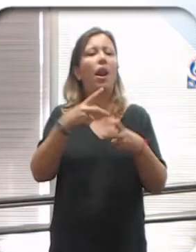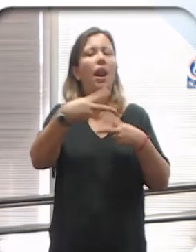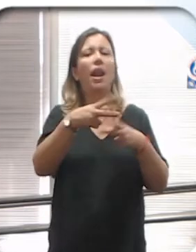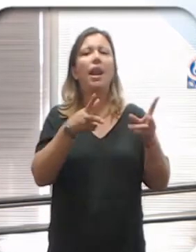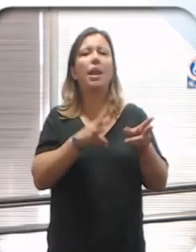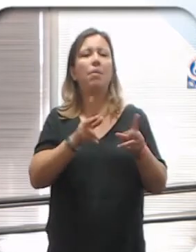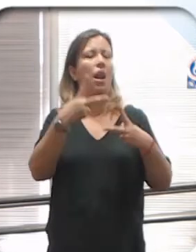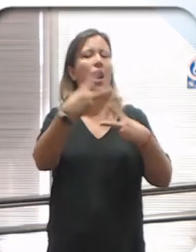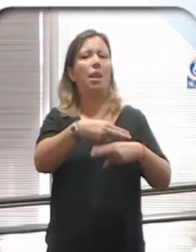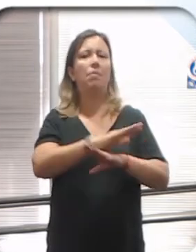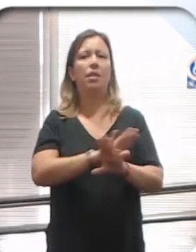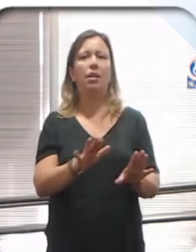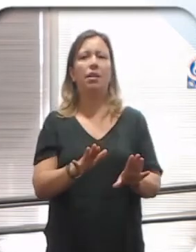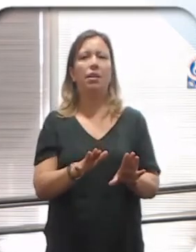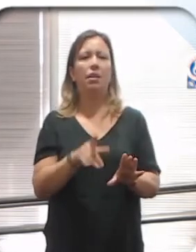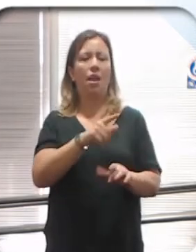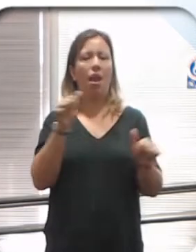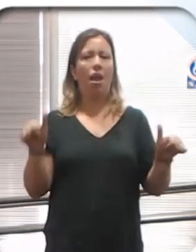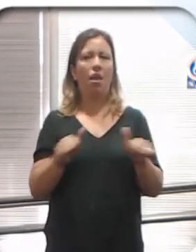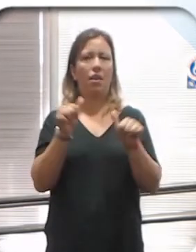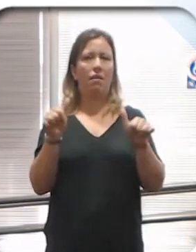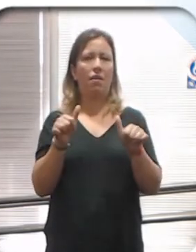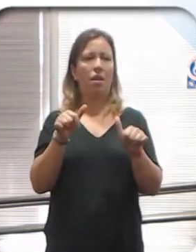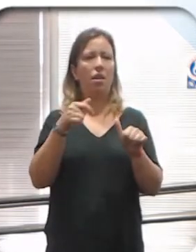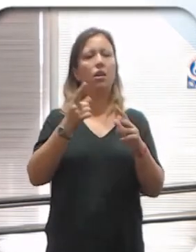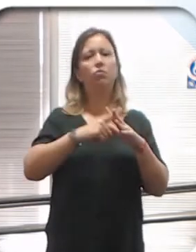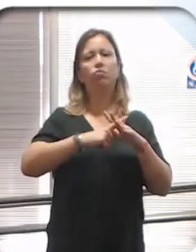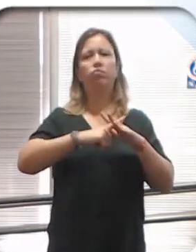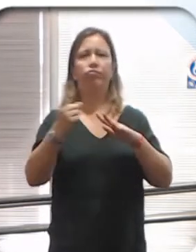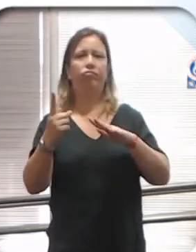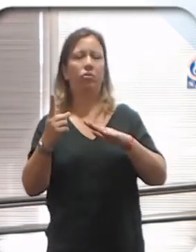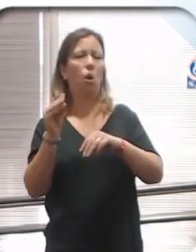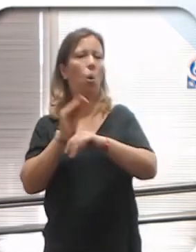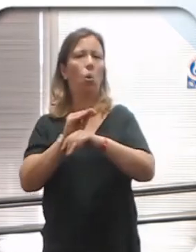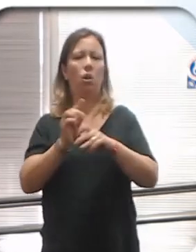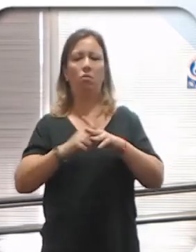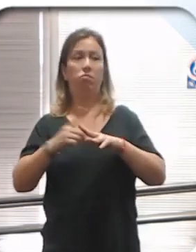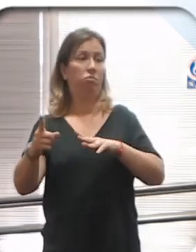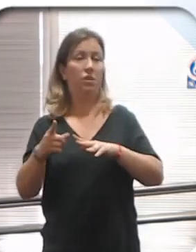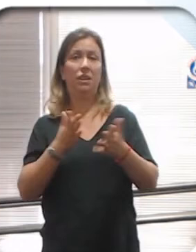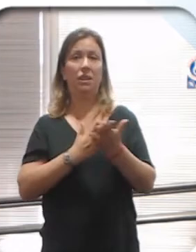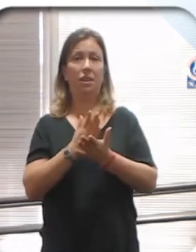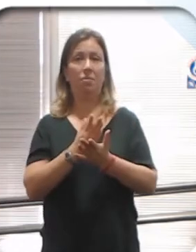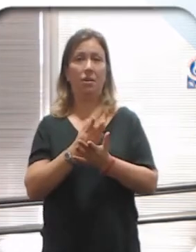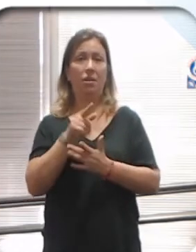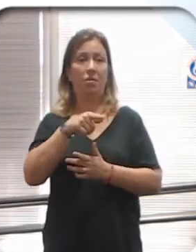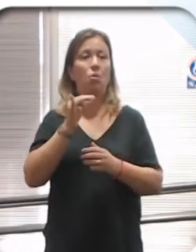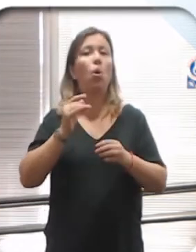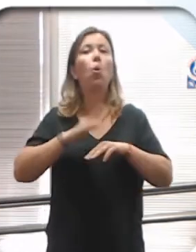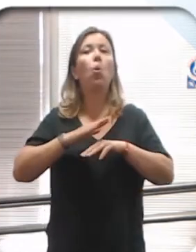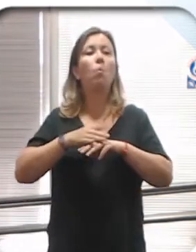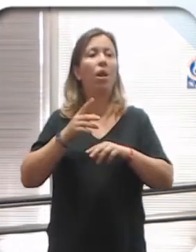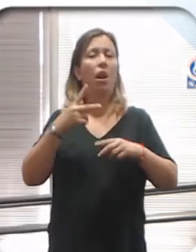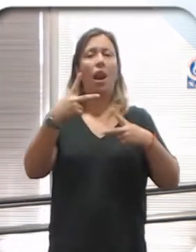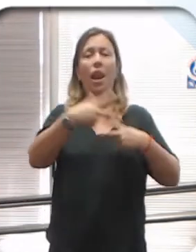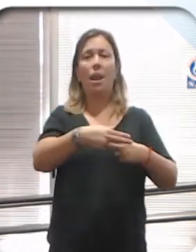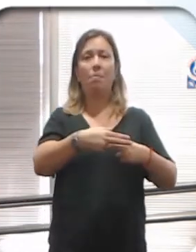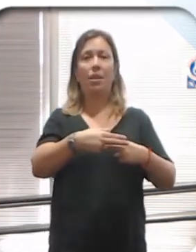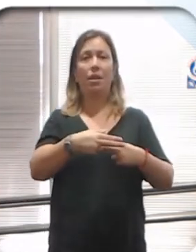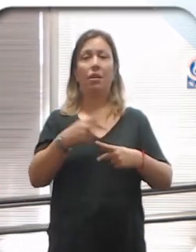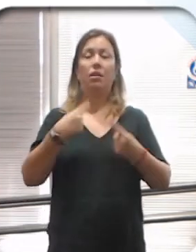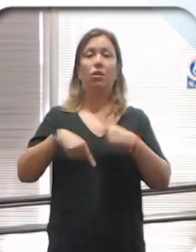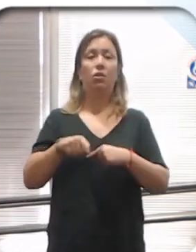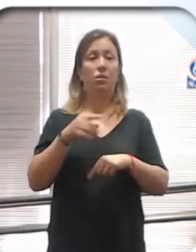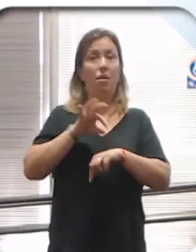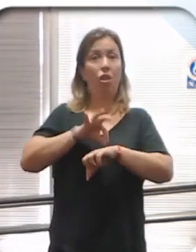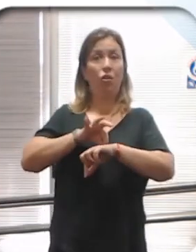actividades de una persona. La exclusión social y cultural es el resultado de esas limitaciones. Y por